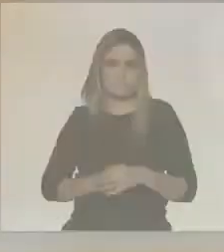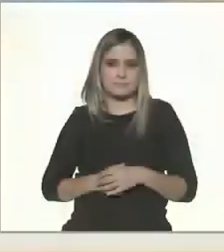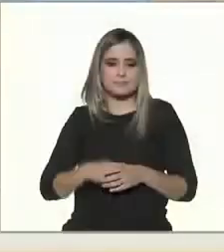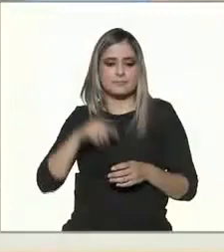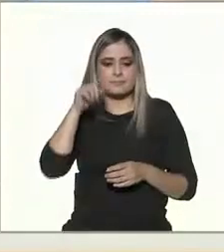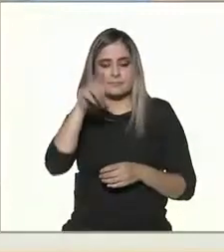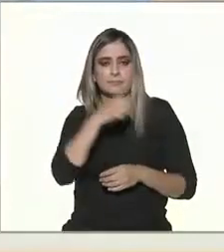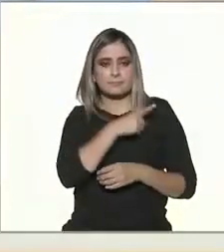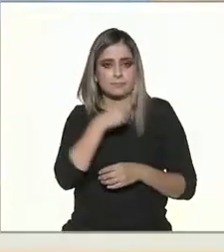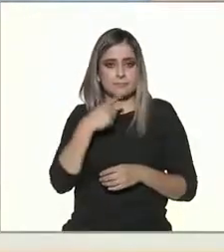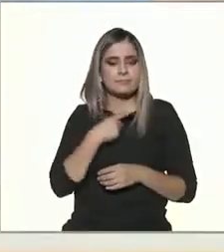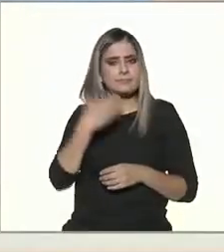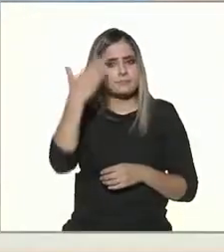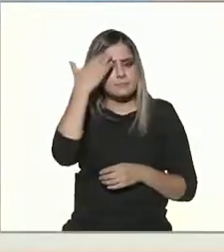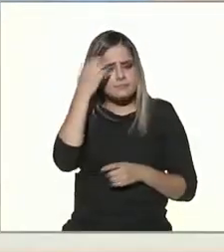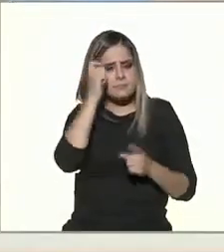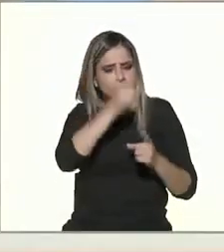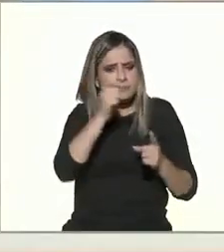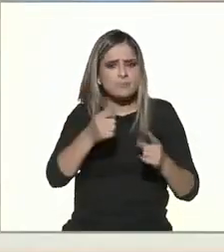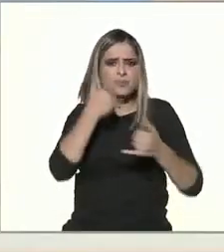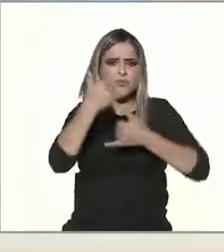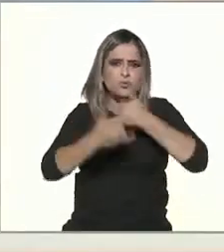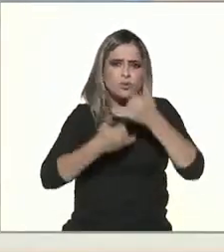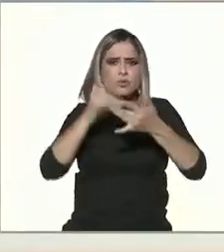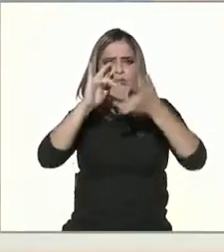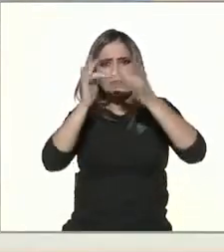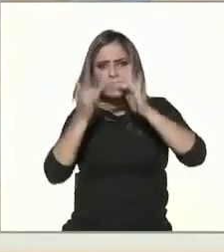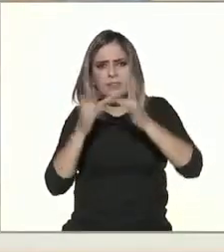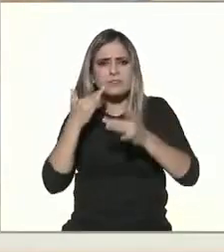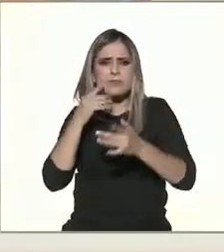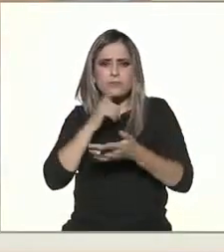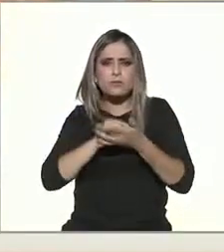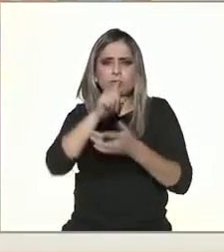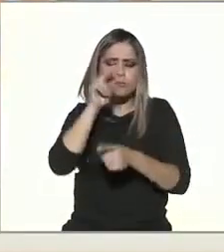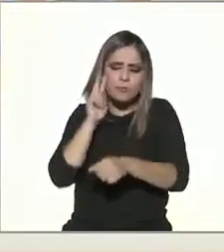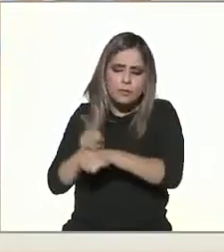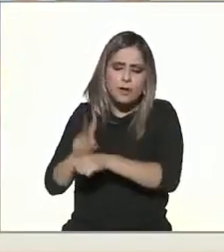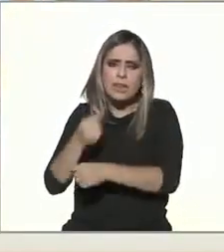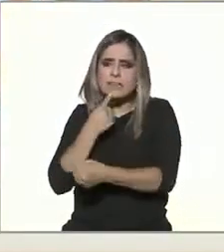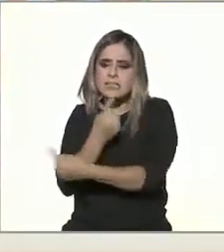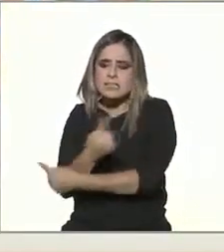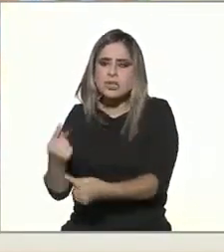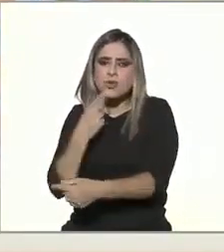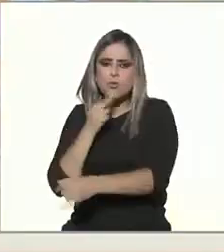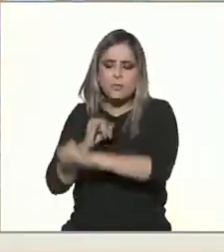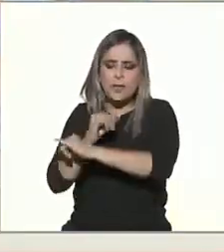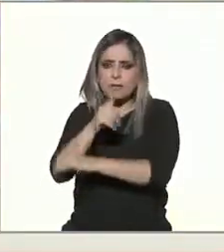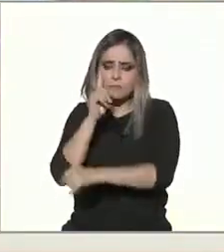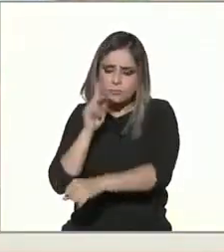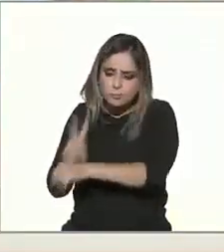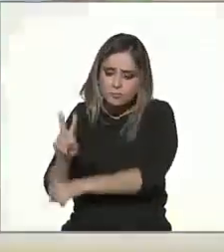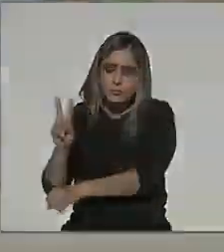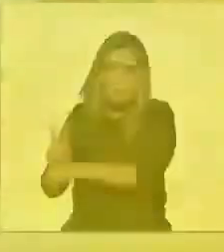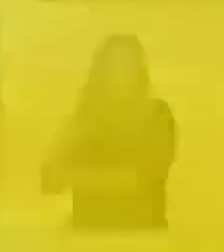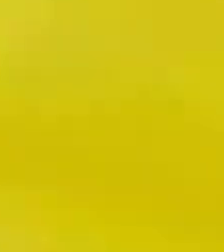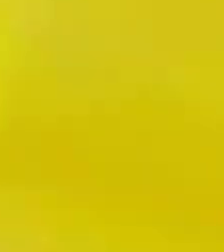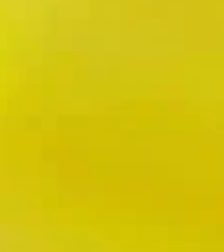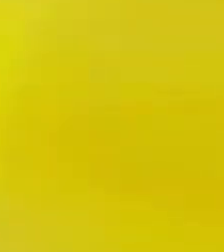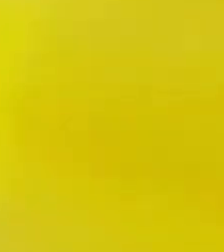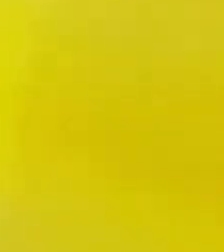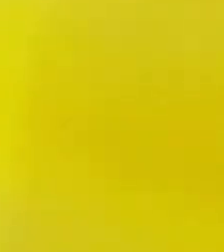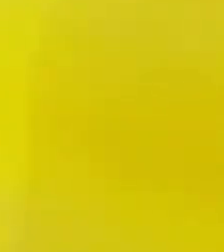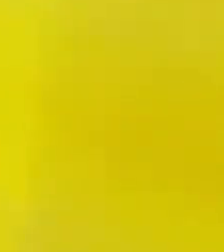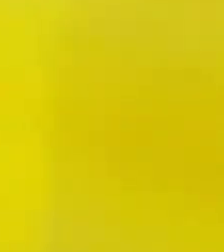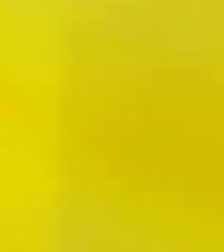Conoce e involúcrate en los juegos y las redes sociales que las niñas y los niños utilizan en internet. Es por su seguridad.